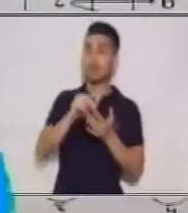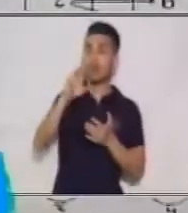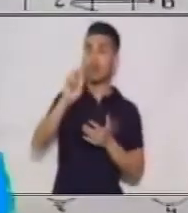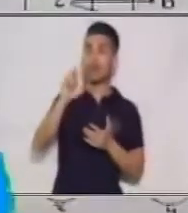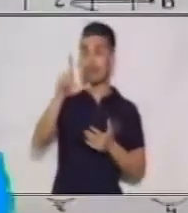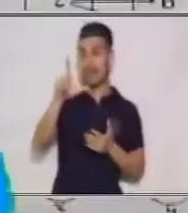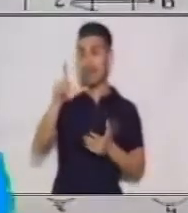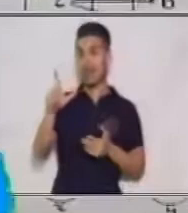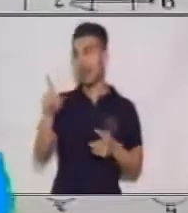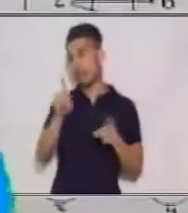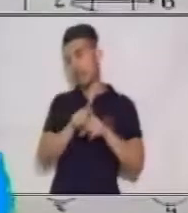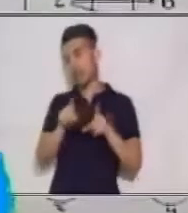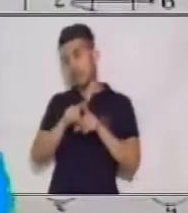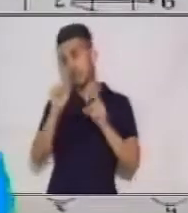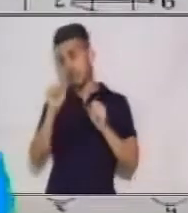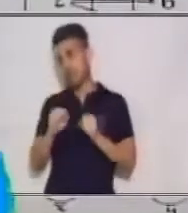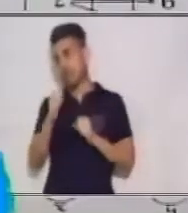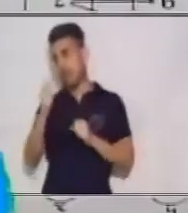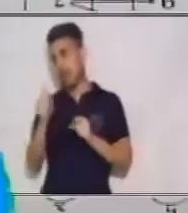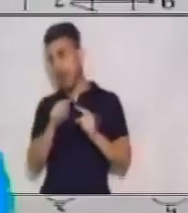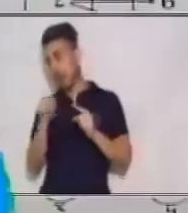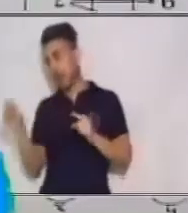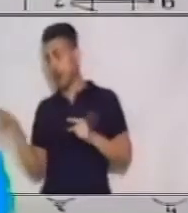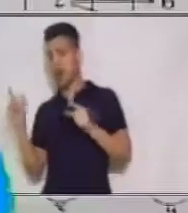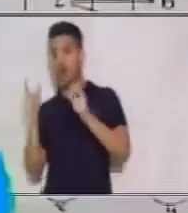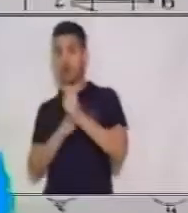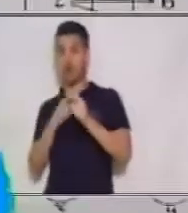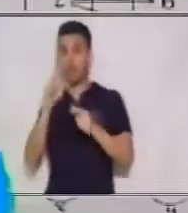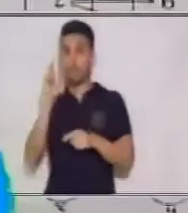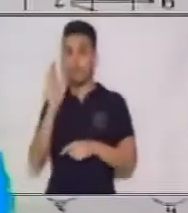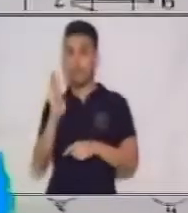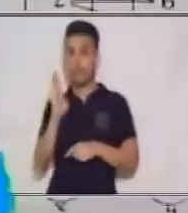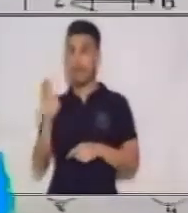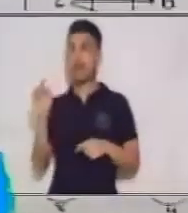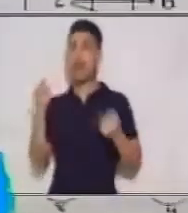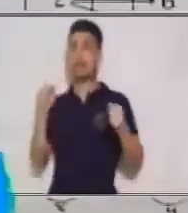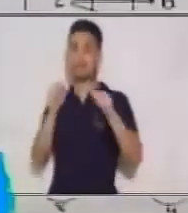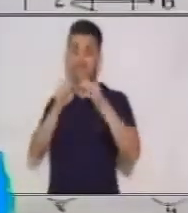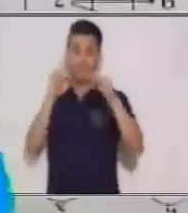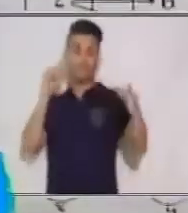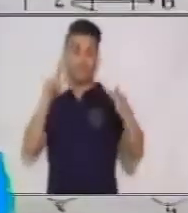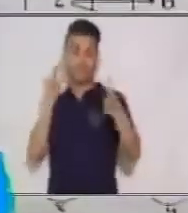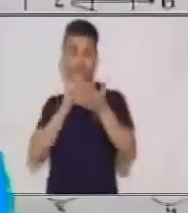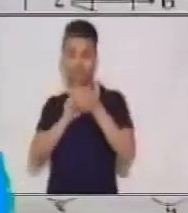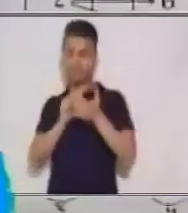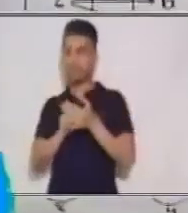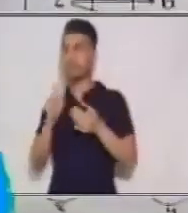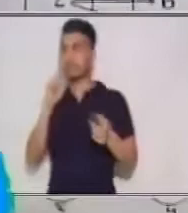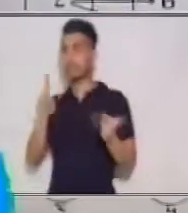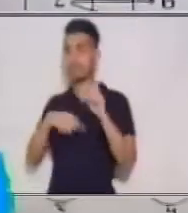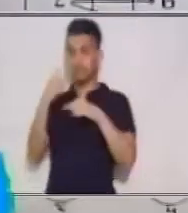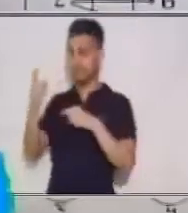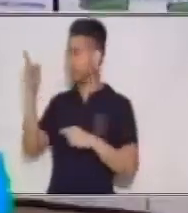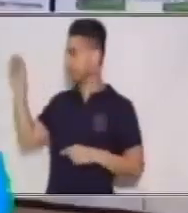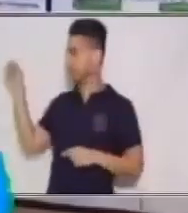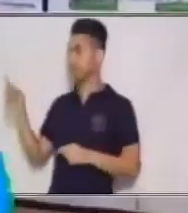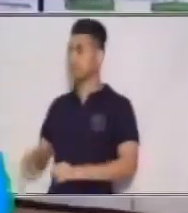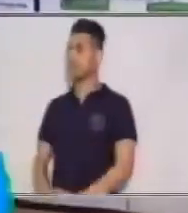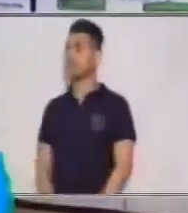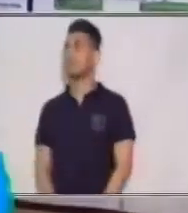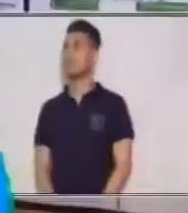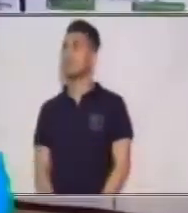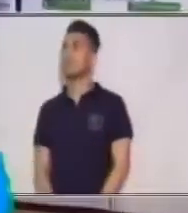B. Estamos relacionando el conjunto A con el conjunto B. Ahora, veamos las siguientes relaciones para